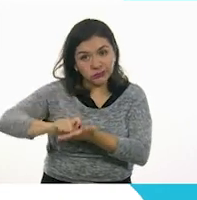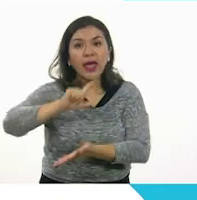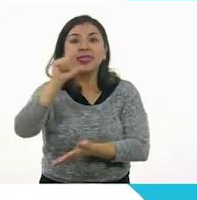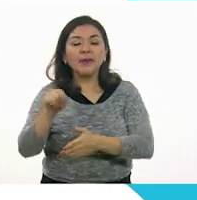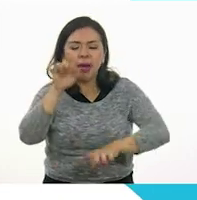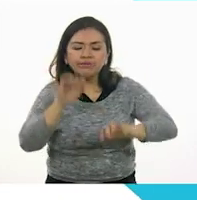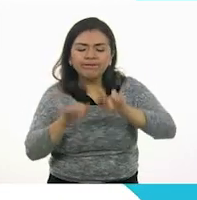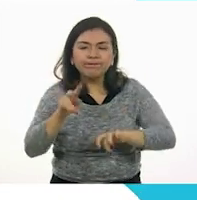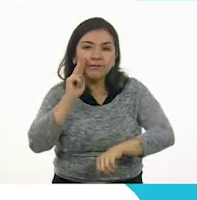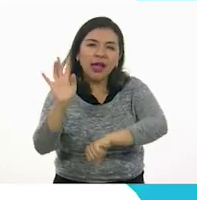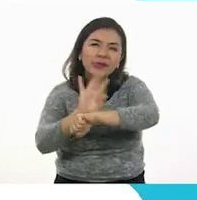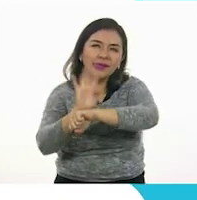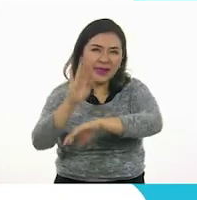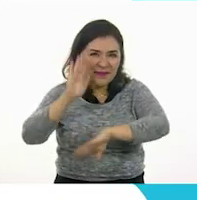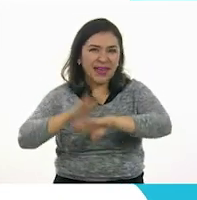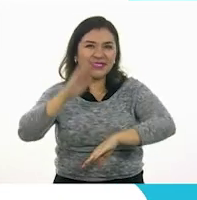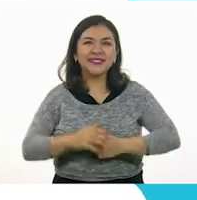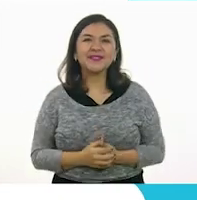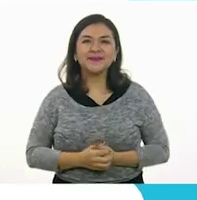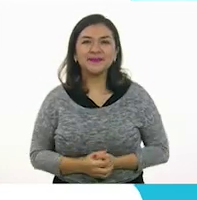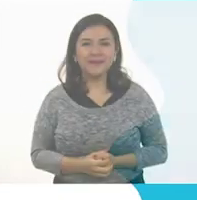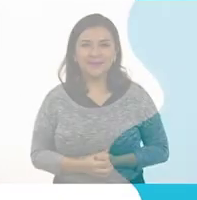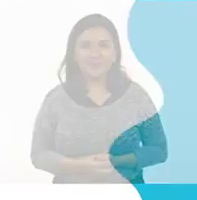.gov.mx.